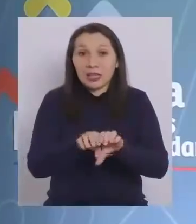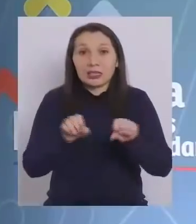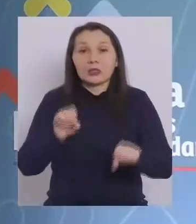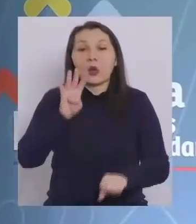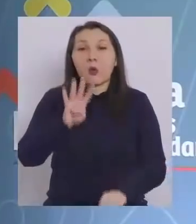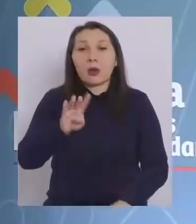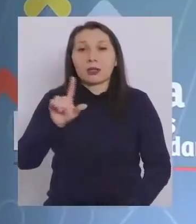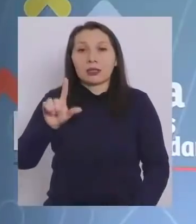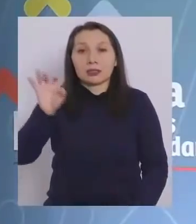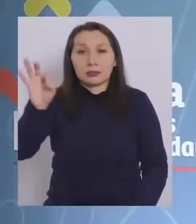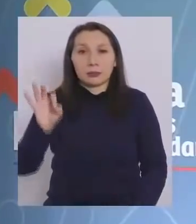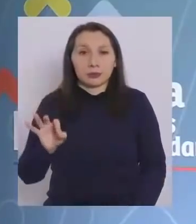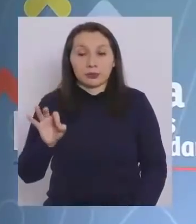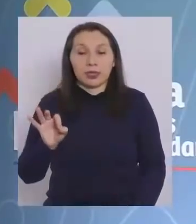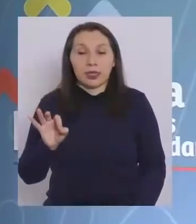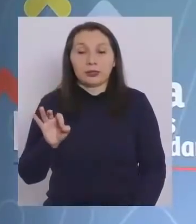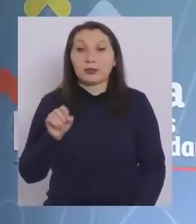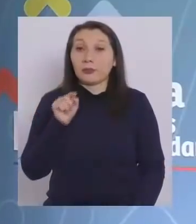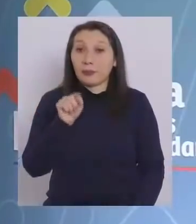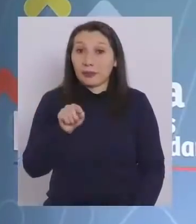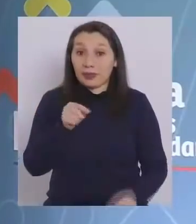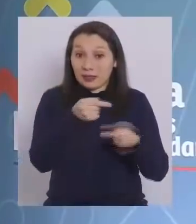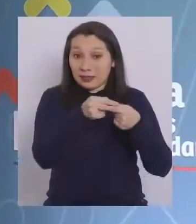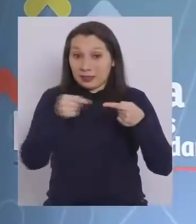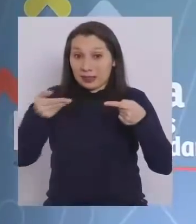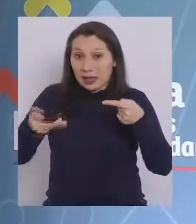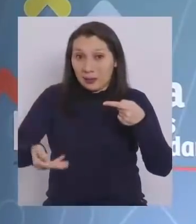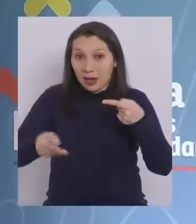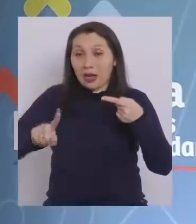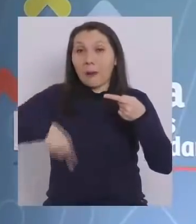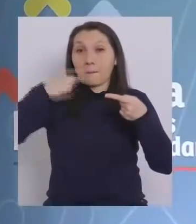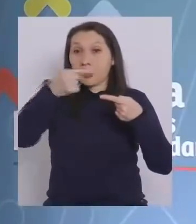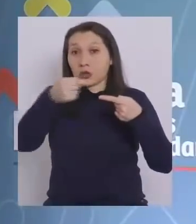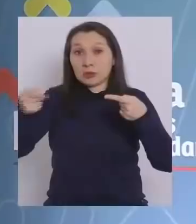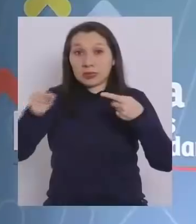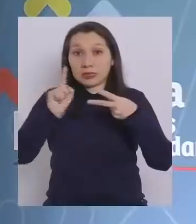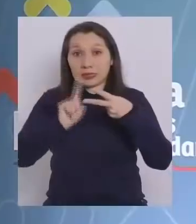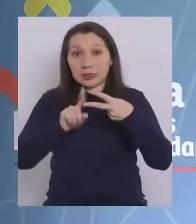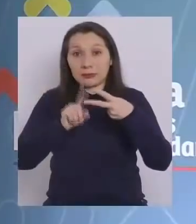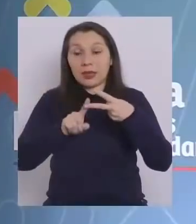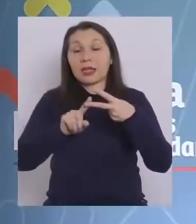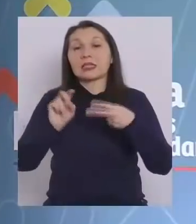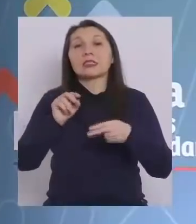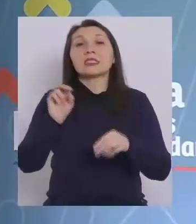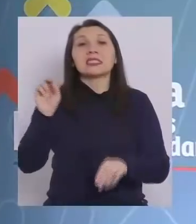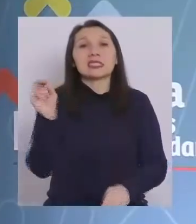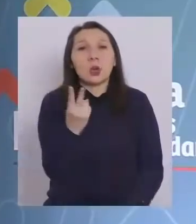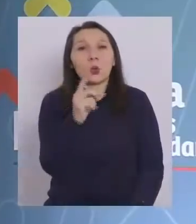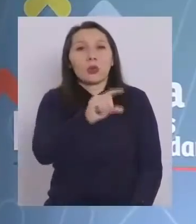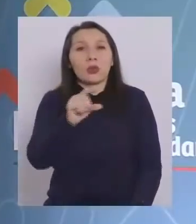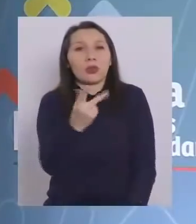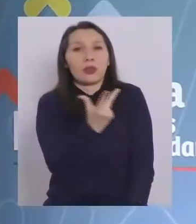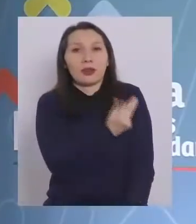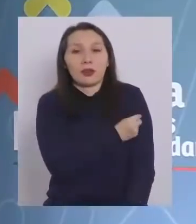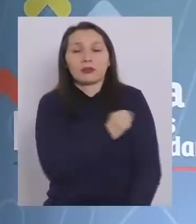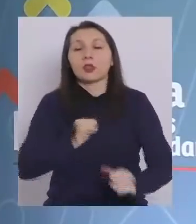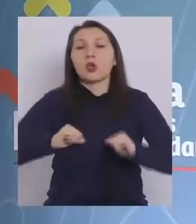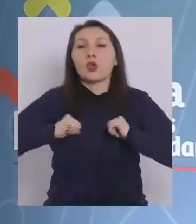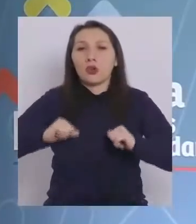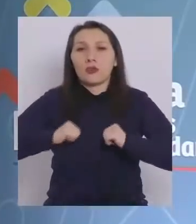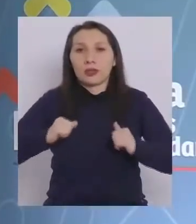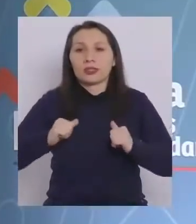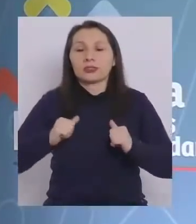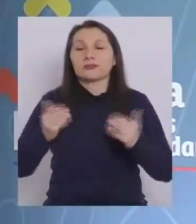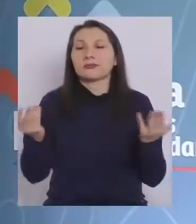47% de ellos. En esta semana y la próxima semana, la mayoría de las segundas dosis es para jóvenes,